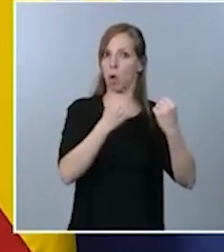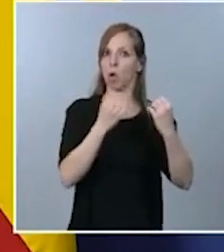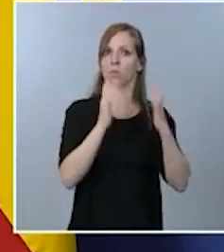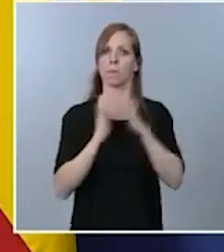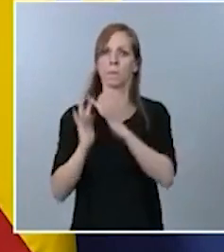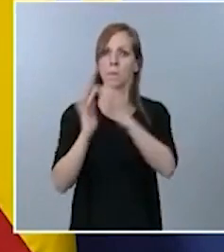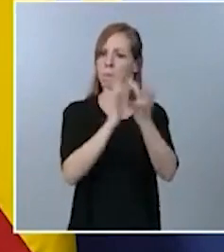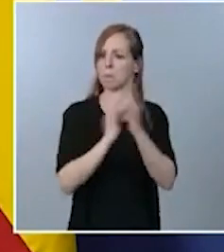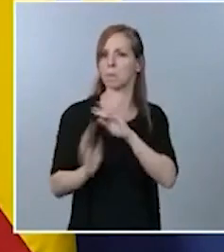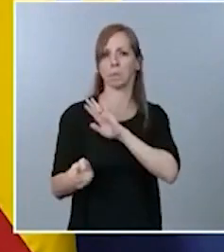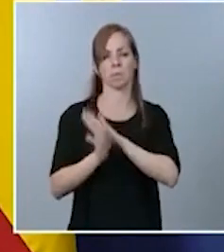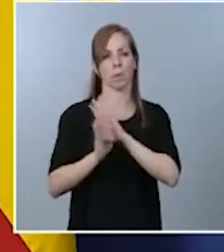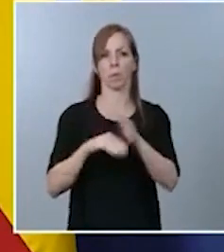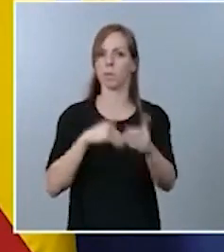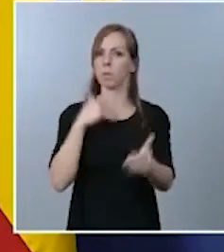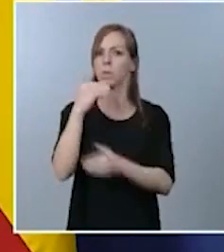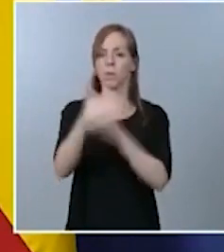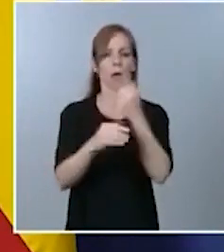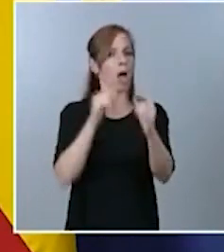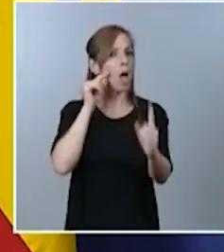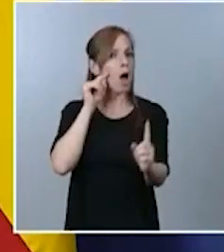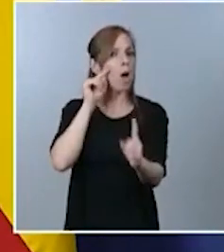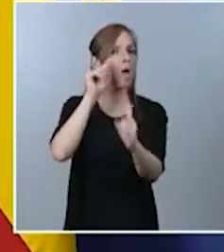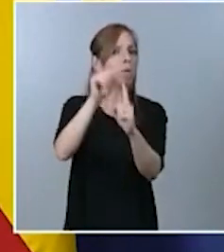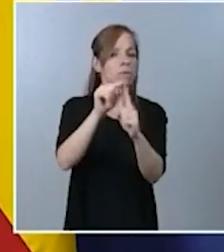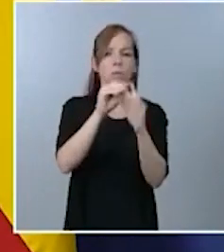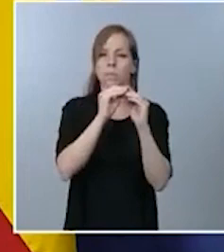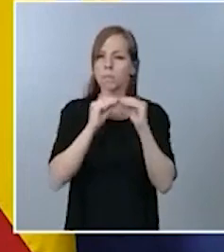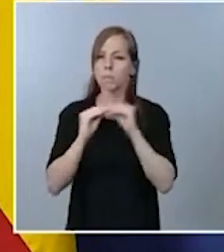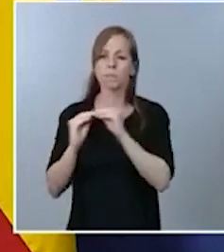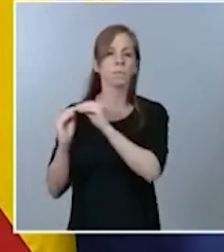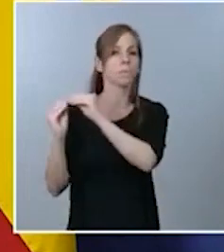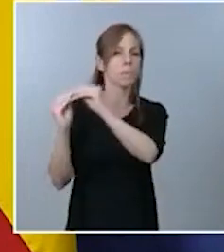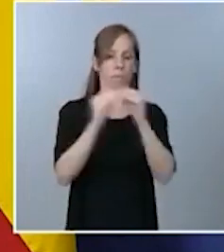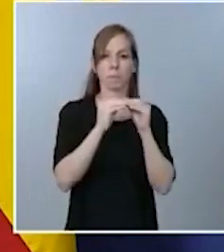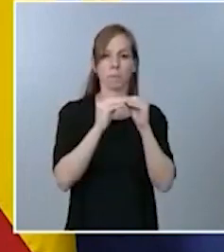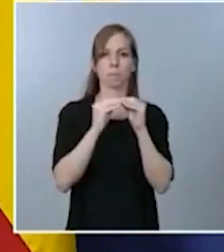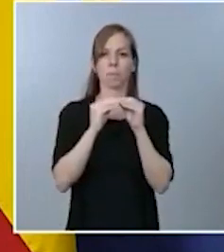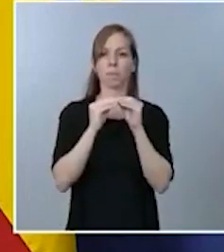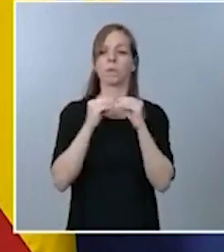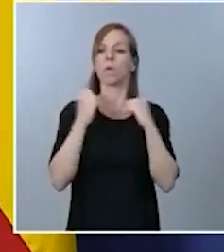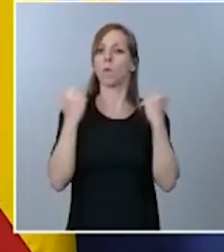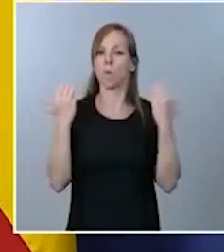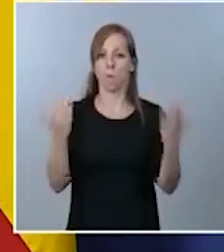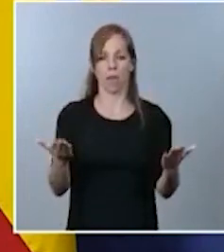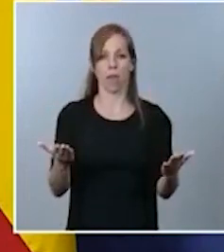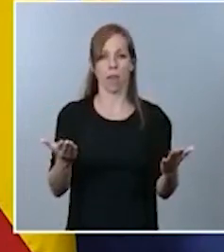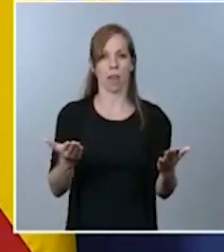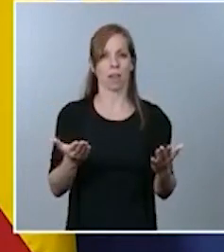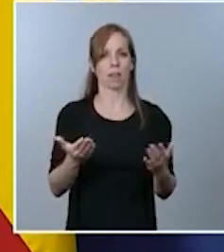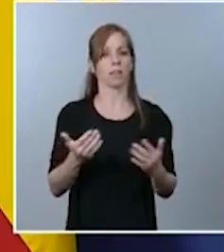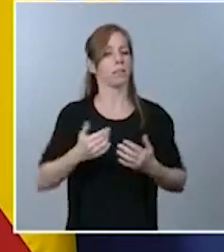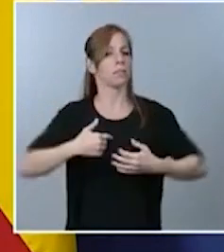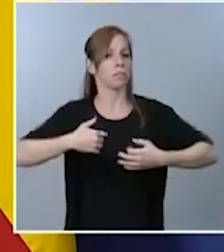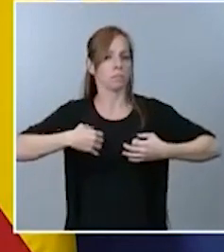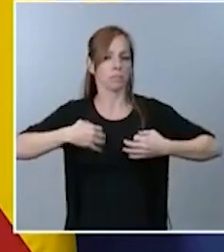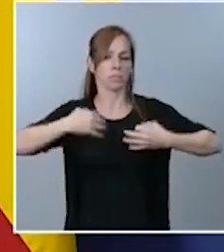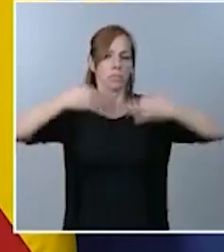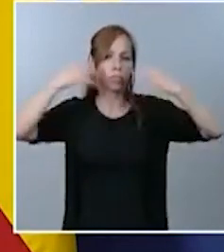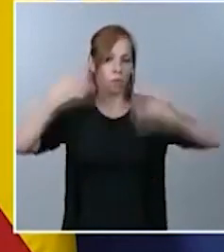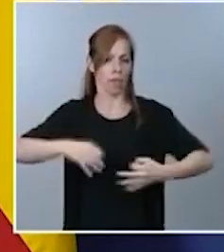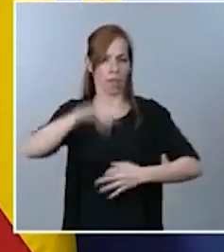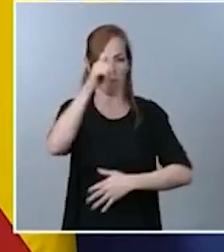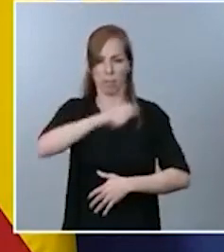una finalidad que nos lo conduce a ambos protagonistas que no es otra que garantizar la seguridad del conjunto de los ciudadanos